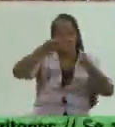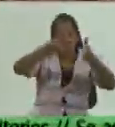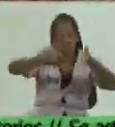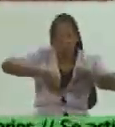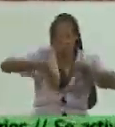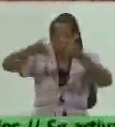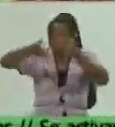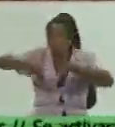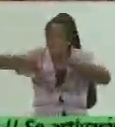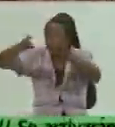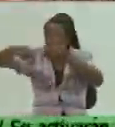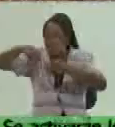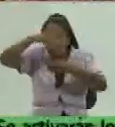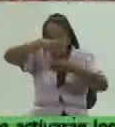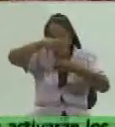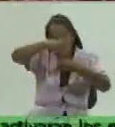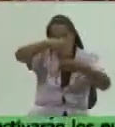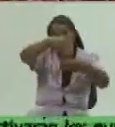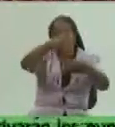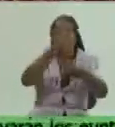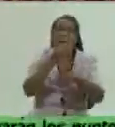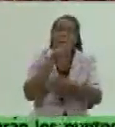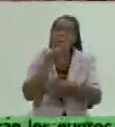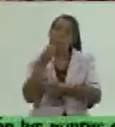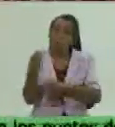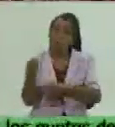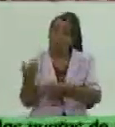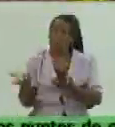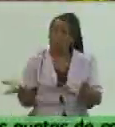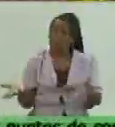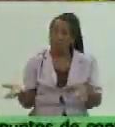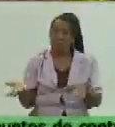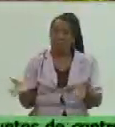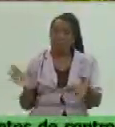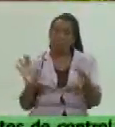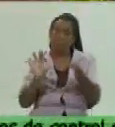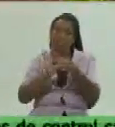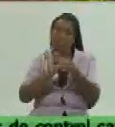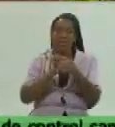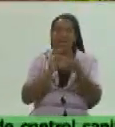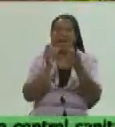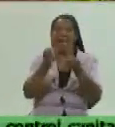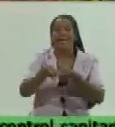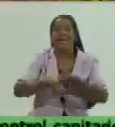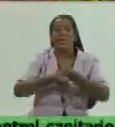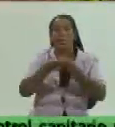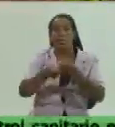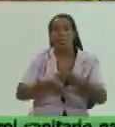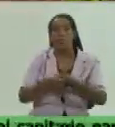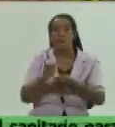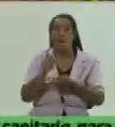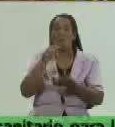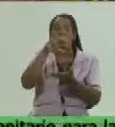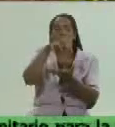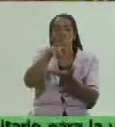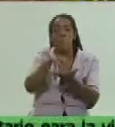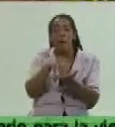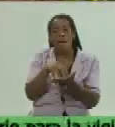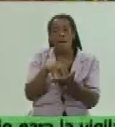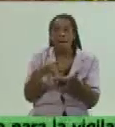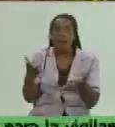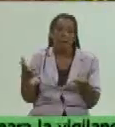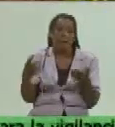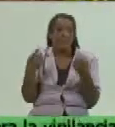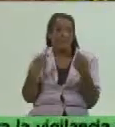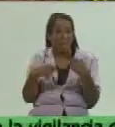esa área y puedan puedan sembrar puedan vincularse a la agricultura urbana y puedan sembrar además y que tengan el derecho de